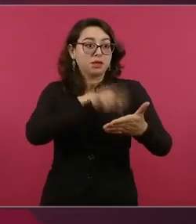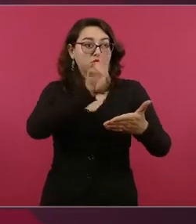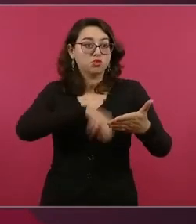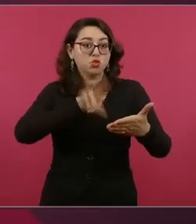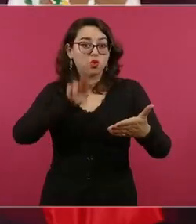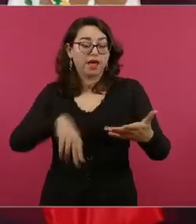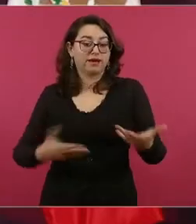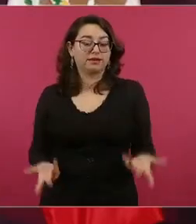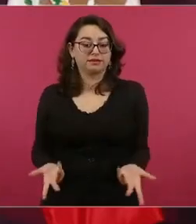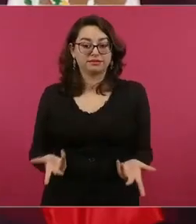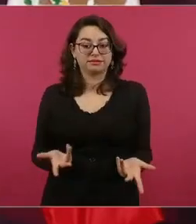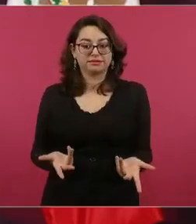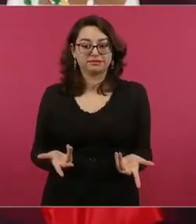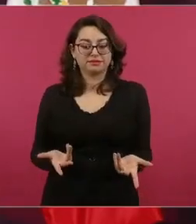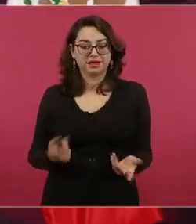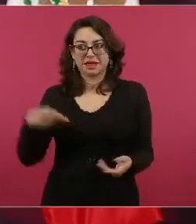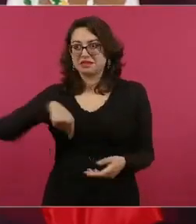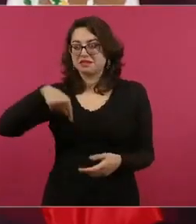No había.